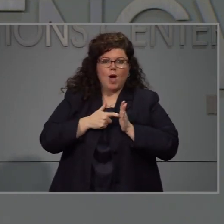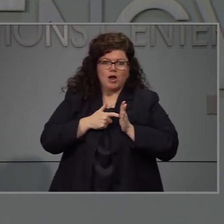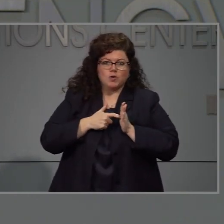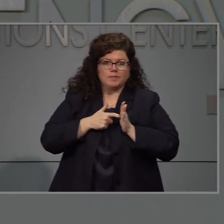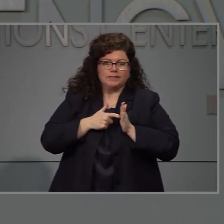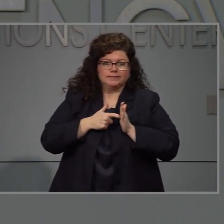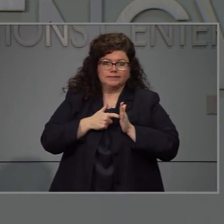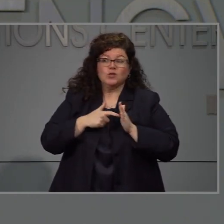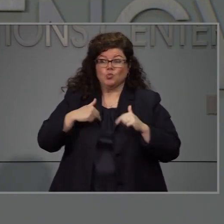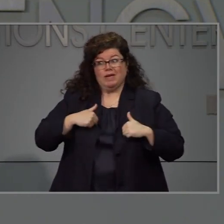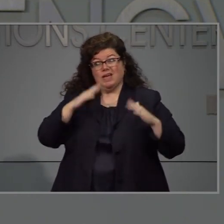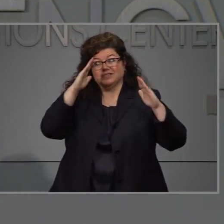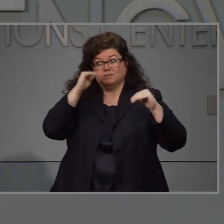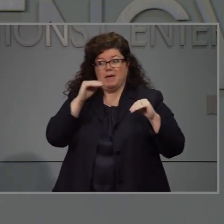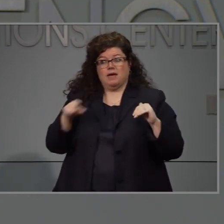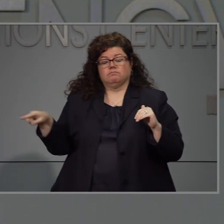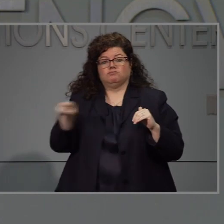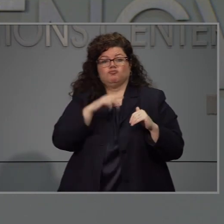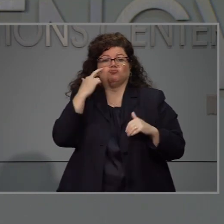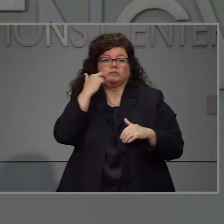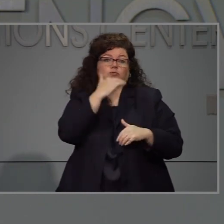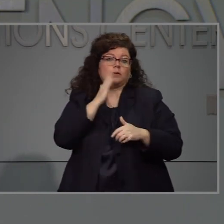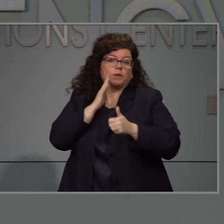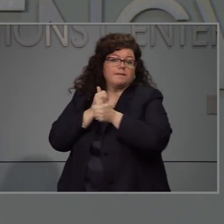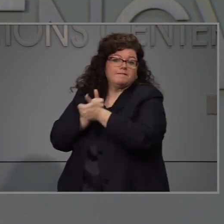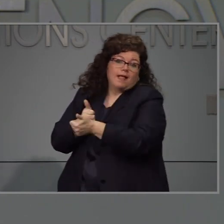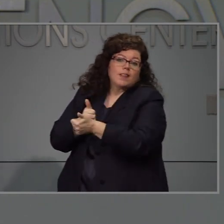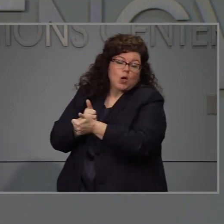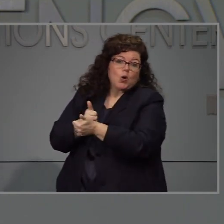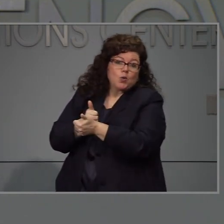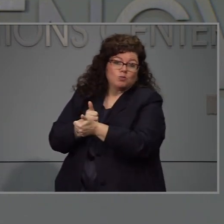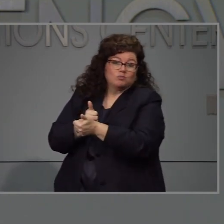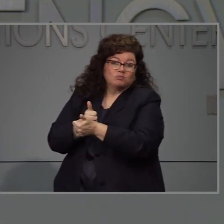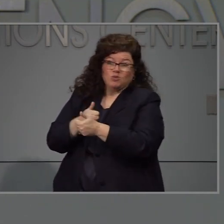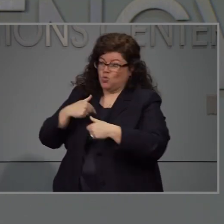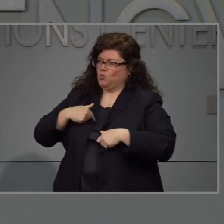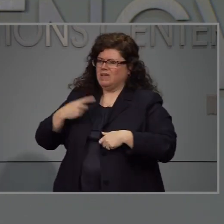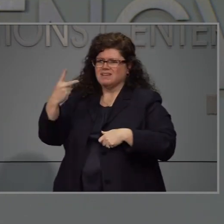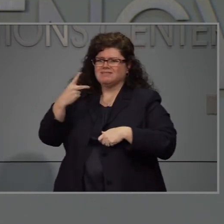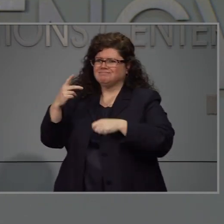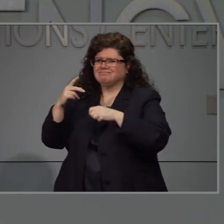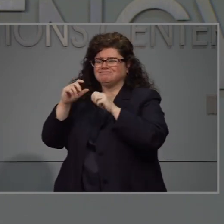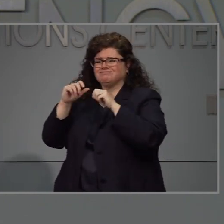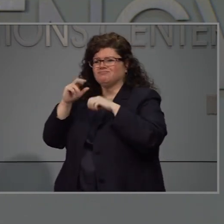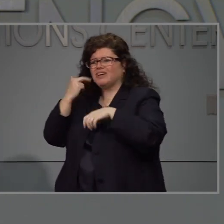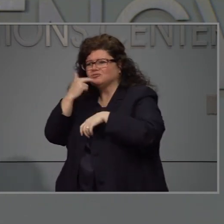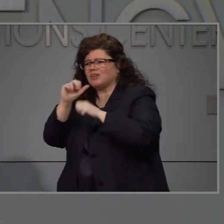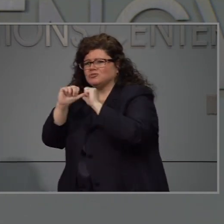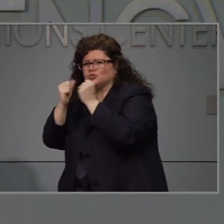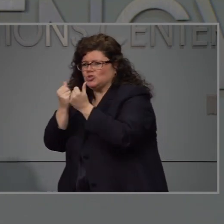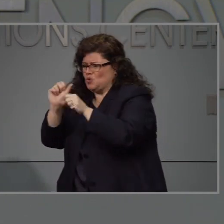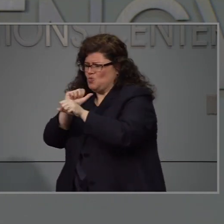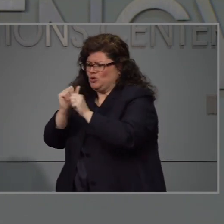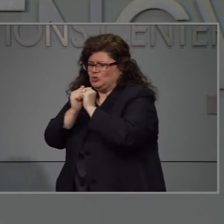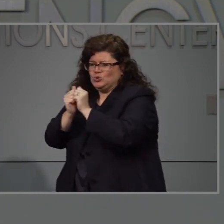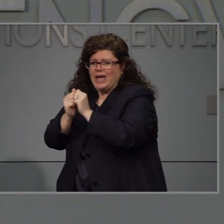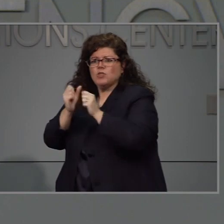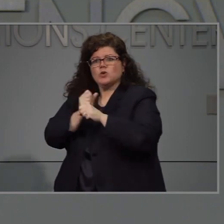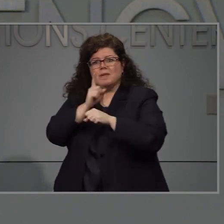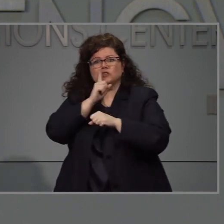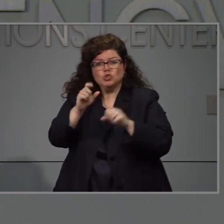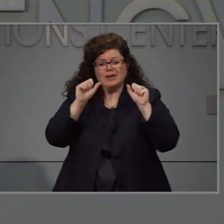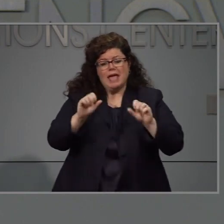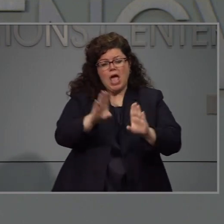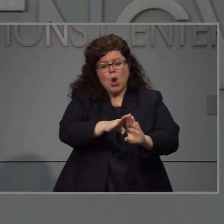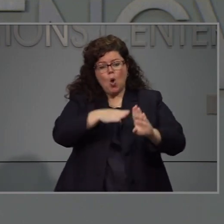cantidad de requisitos mínimos, pero es. Se espera que estas recomendaciones también se sigan. Trabajamos bastante arduamente para